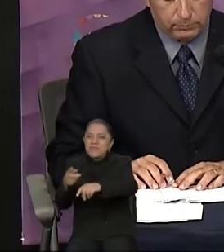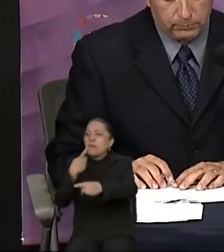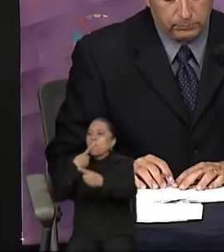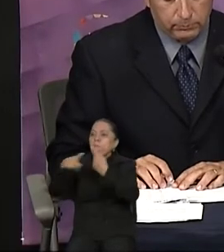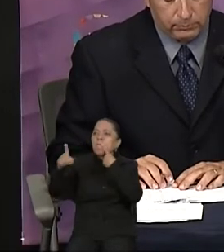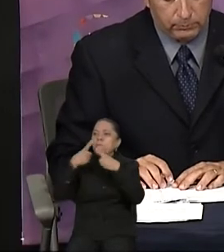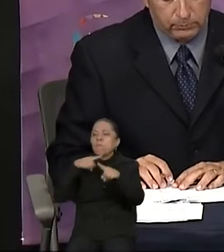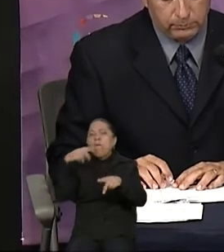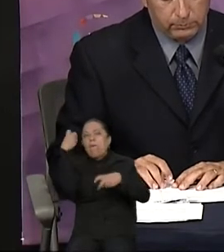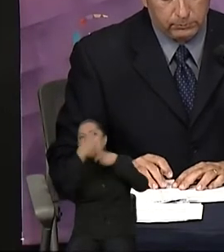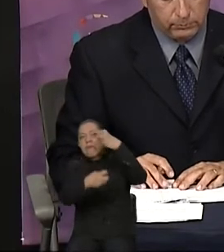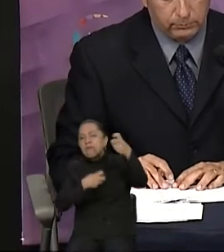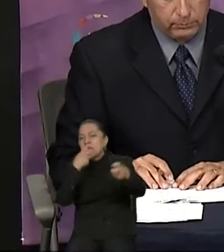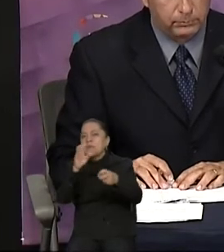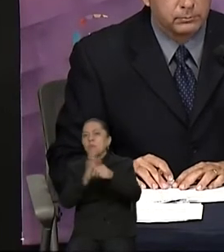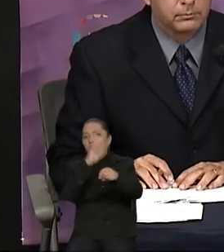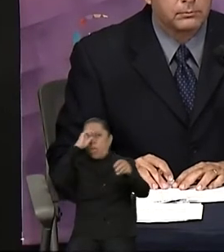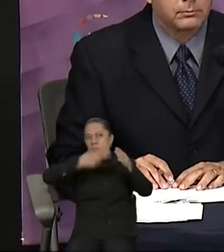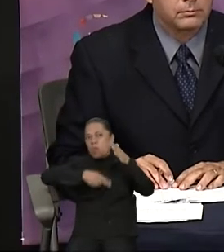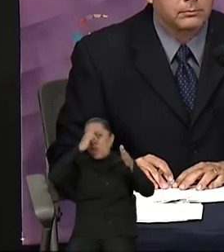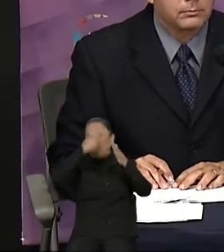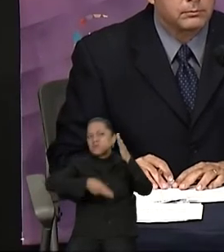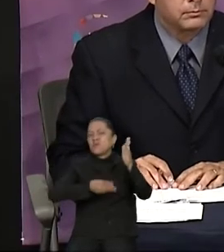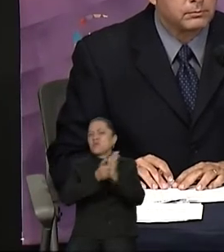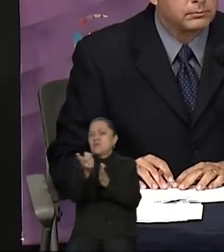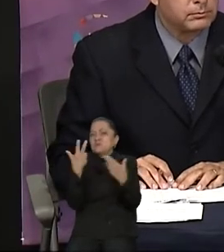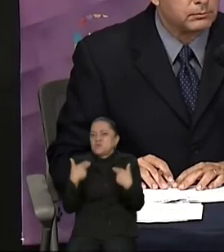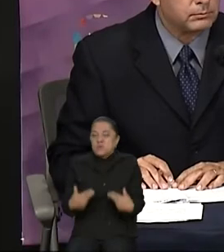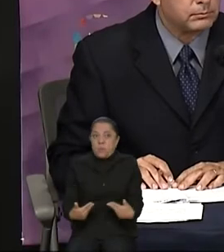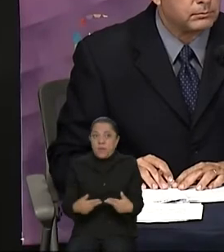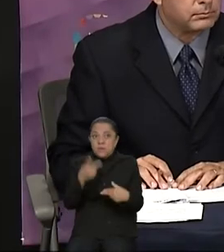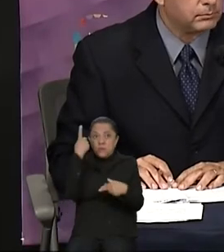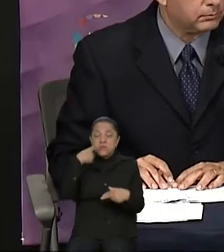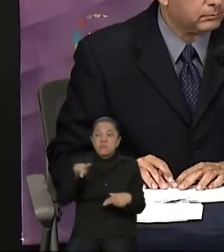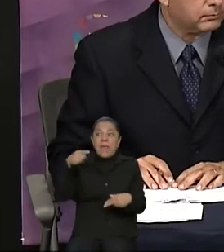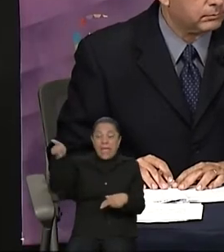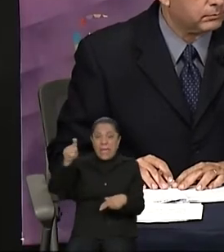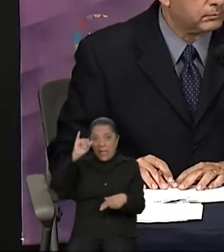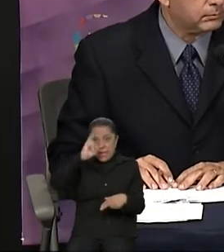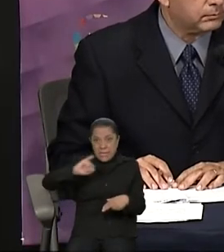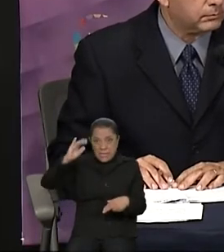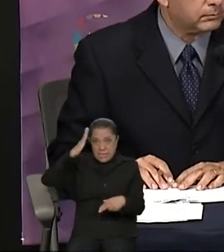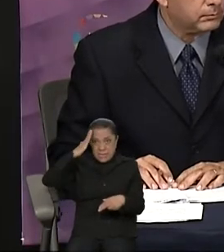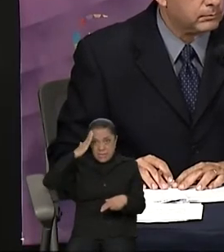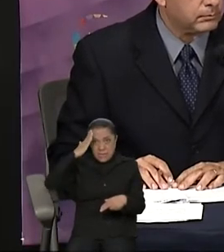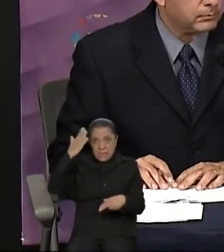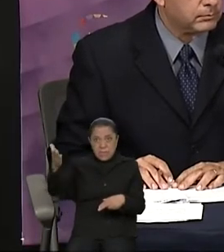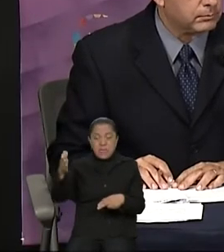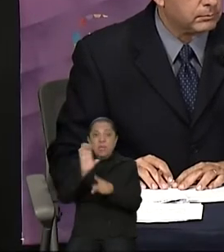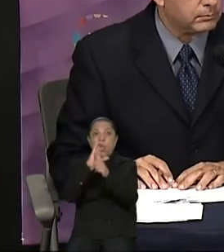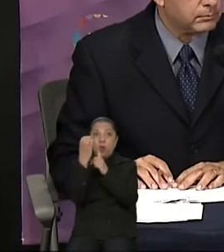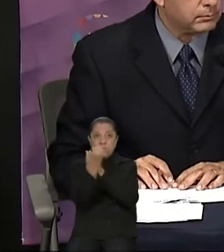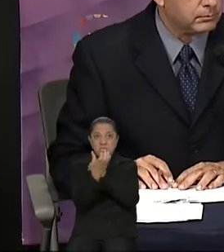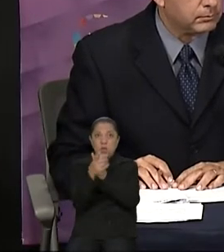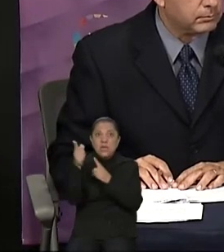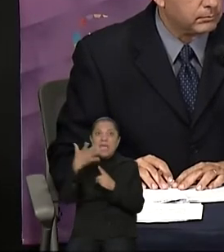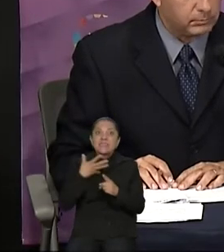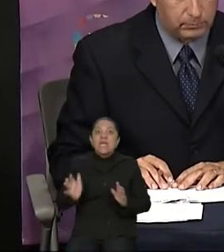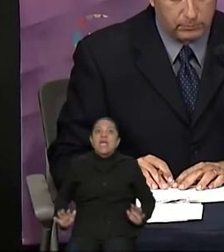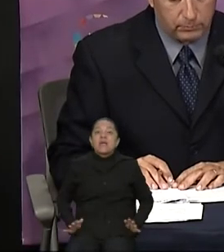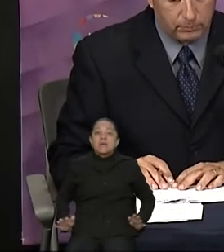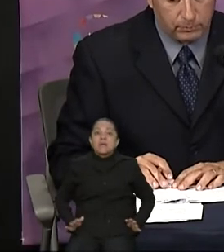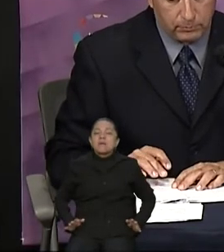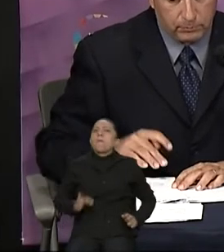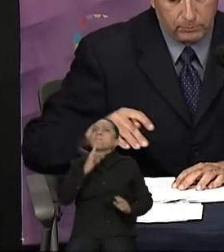violaciones de derechos humanos para que los ombuds más locales estuvieran en condiciones de hacer una mejor defensa y